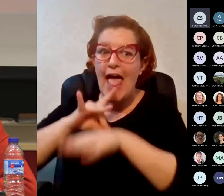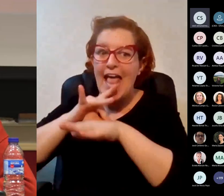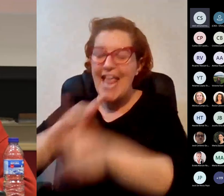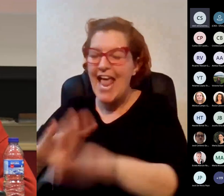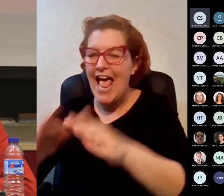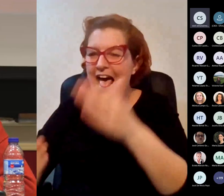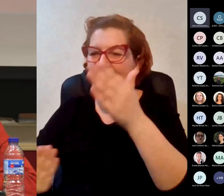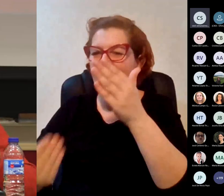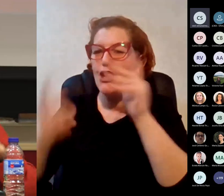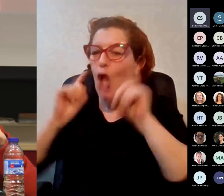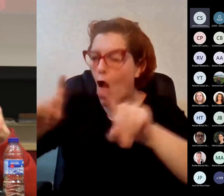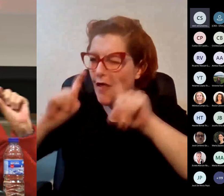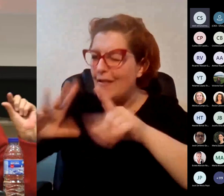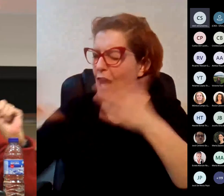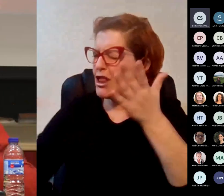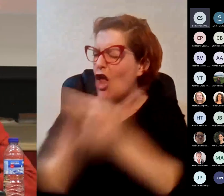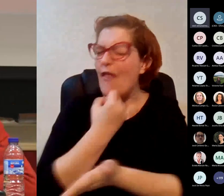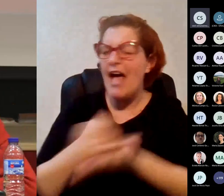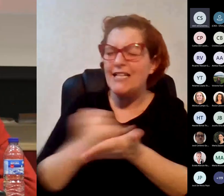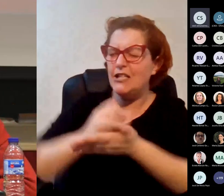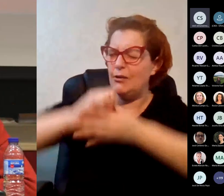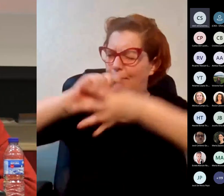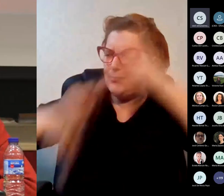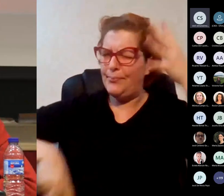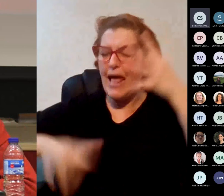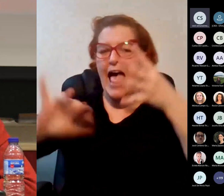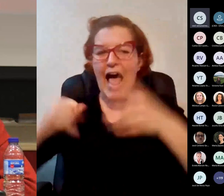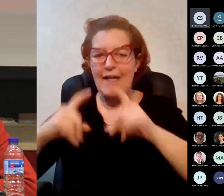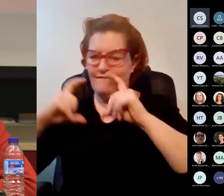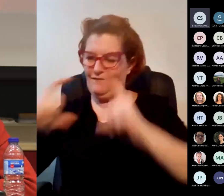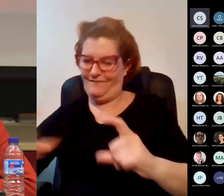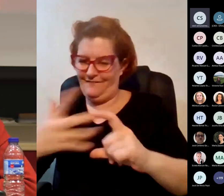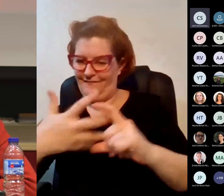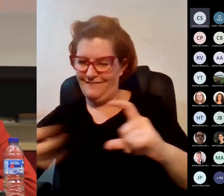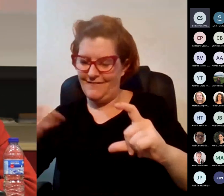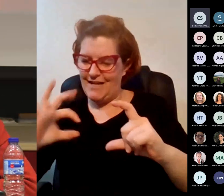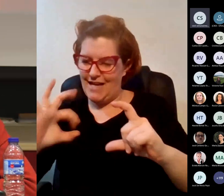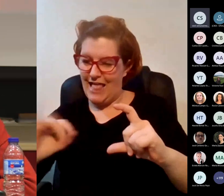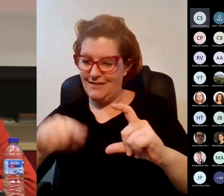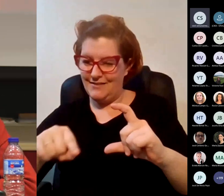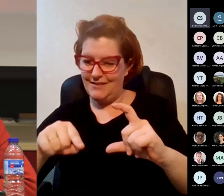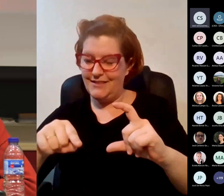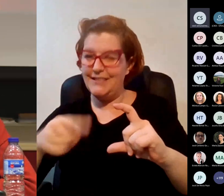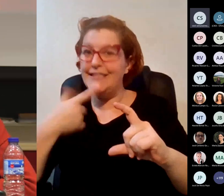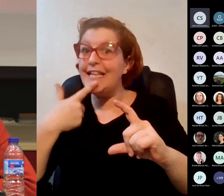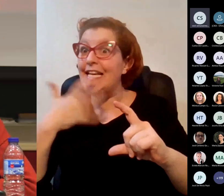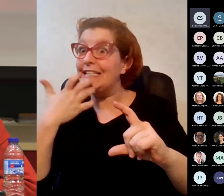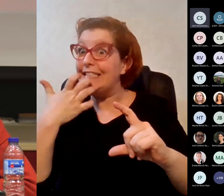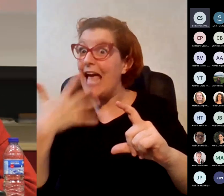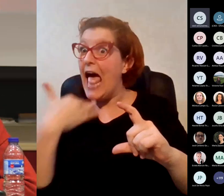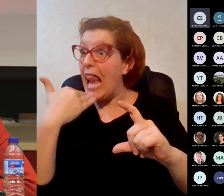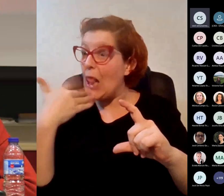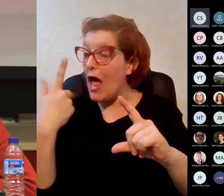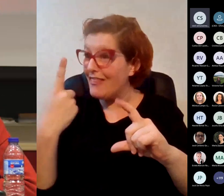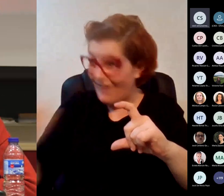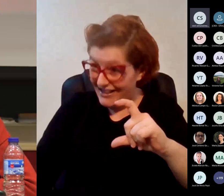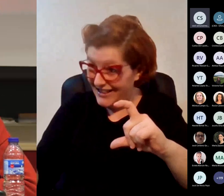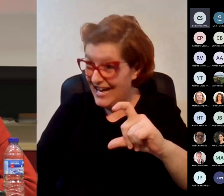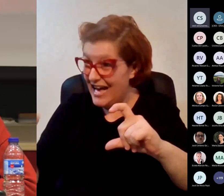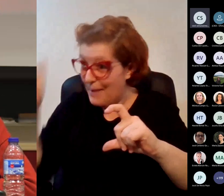todas las asignaturas por defecto viene un párrafo en el que dice que cualquier estudiante que lo necesite que